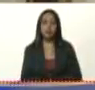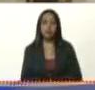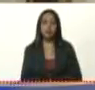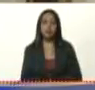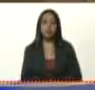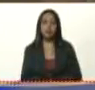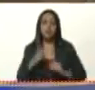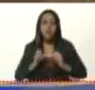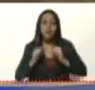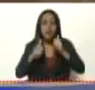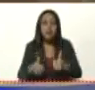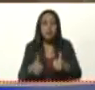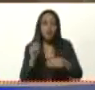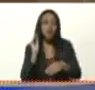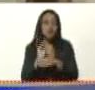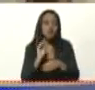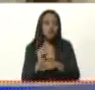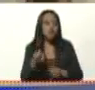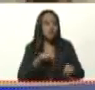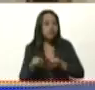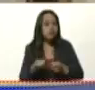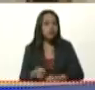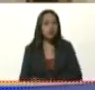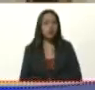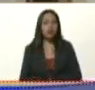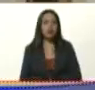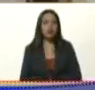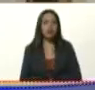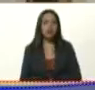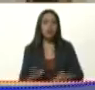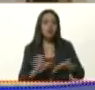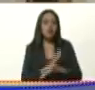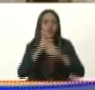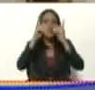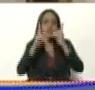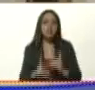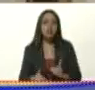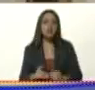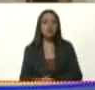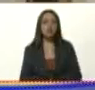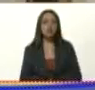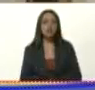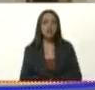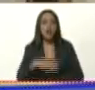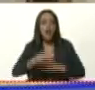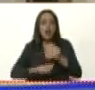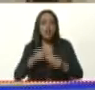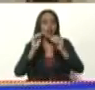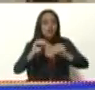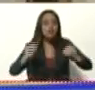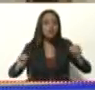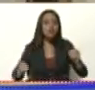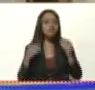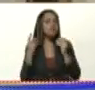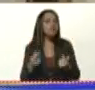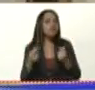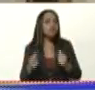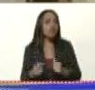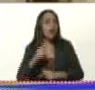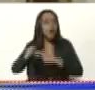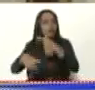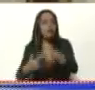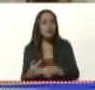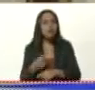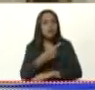inicien la preparación de decisiones para ser anunciadas y activadas en las